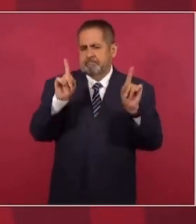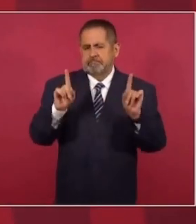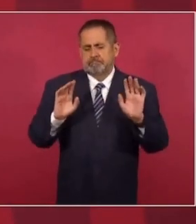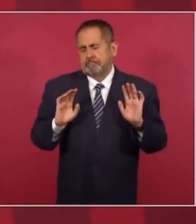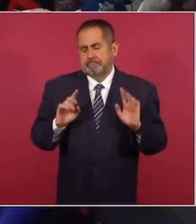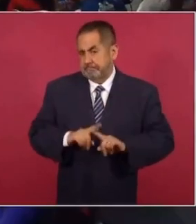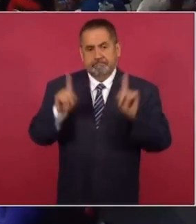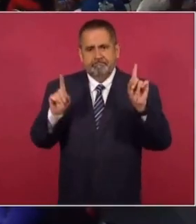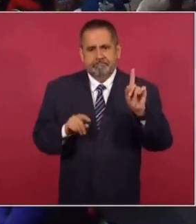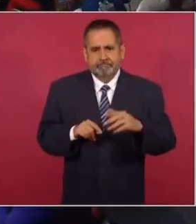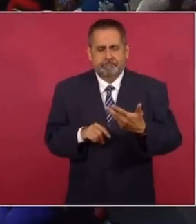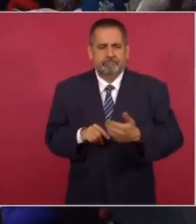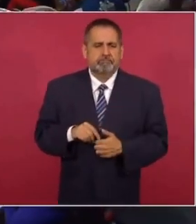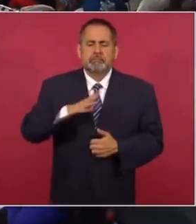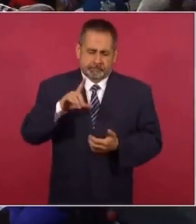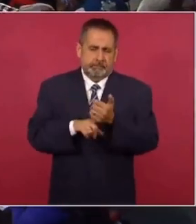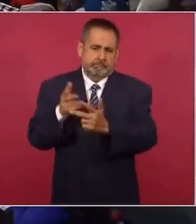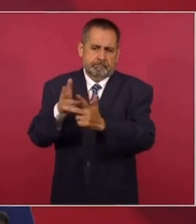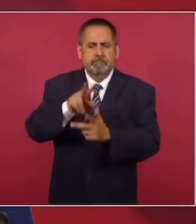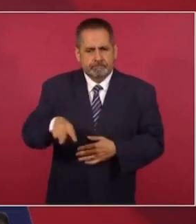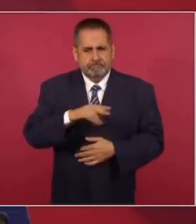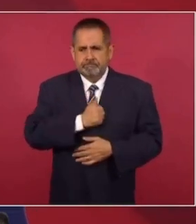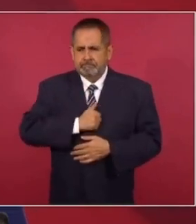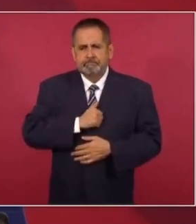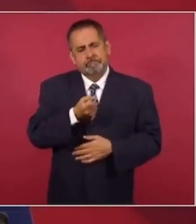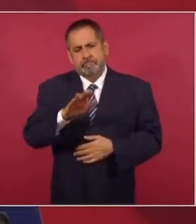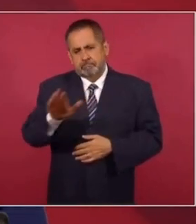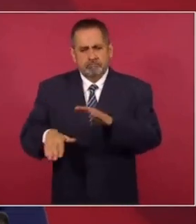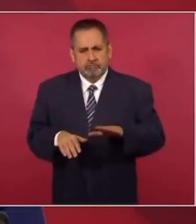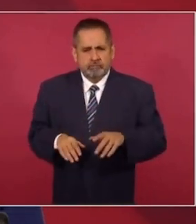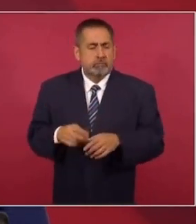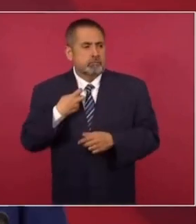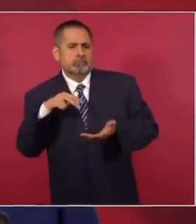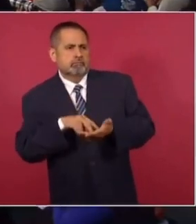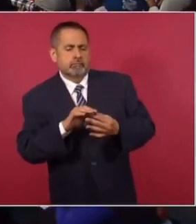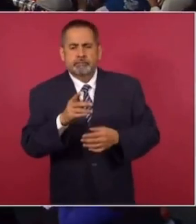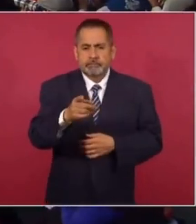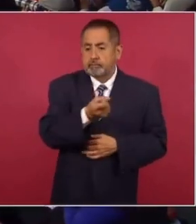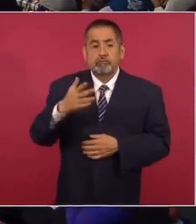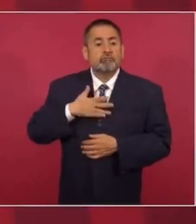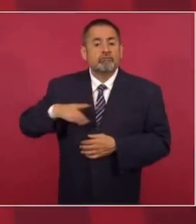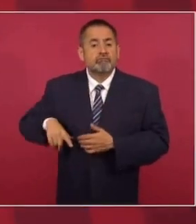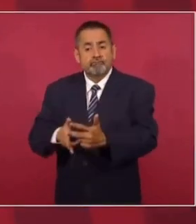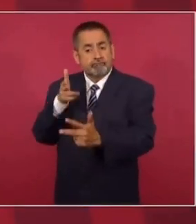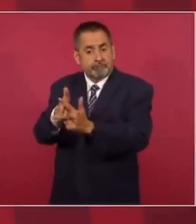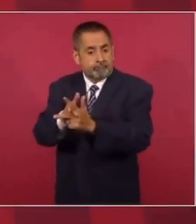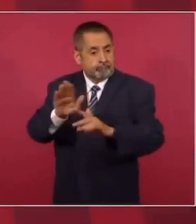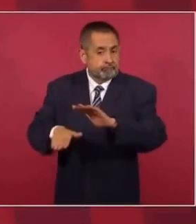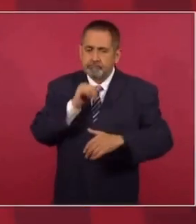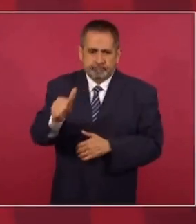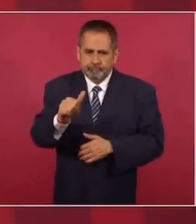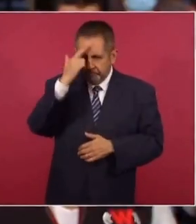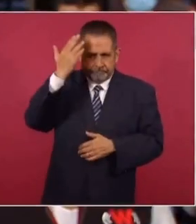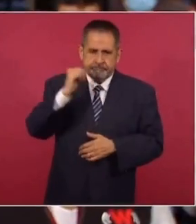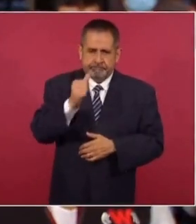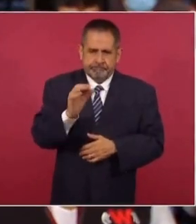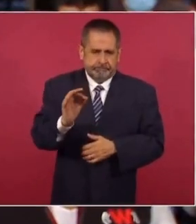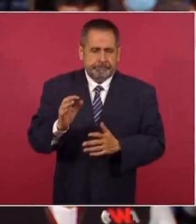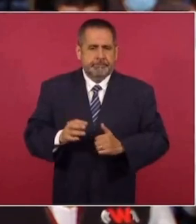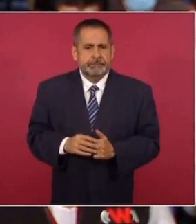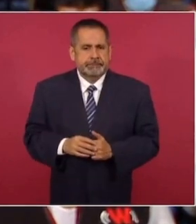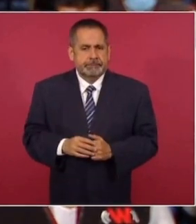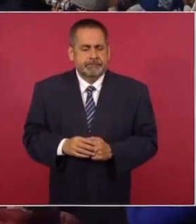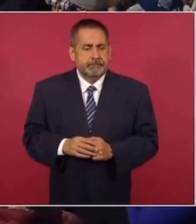diferencia. Sí hay, lamentablemente, periodistas asesinados, pero no hay periodistas asesinados por el Estado. Como era antes. O porque